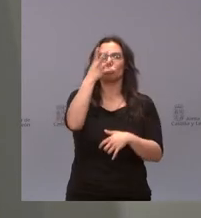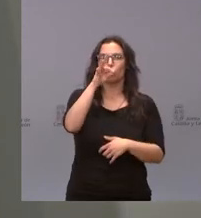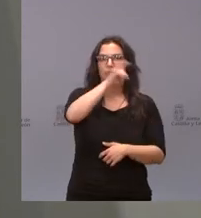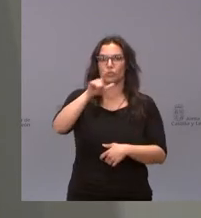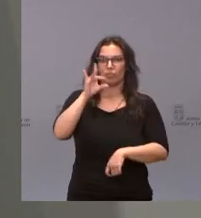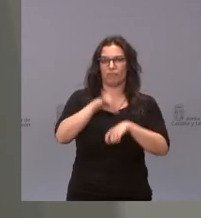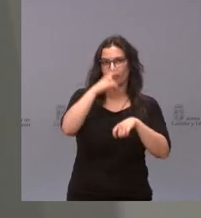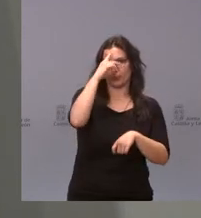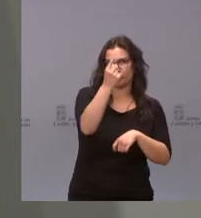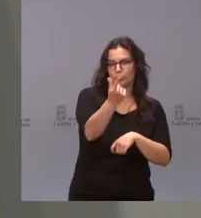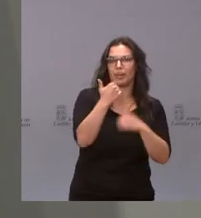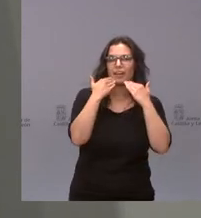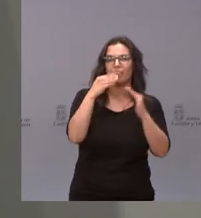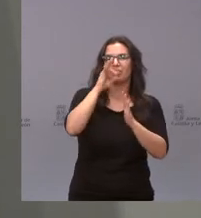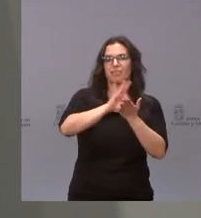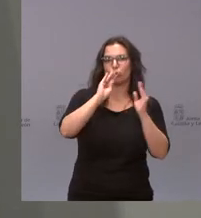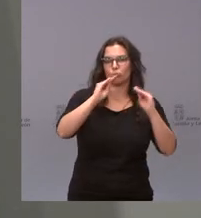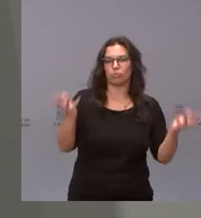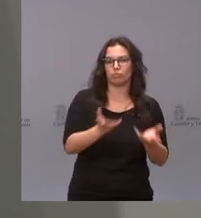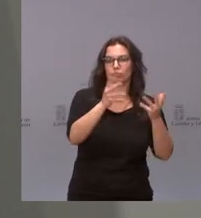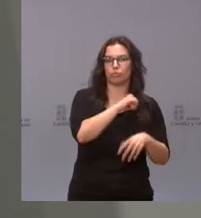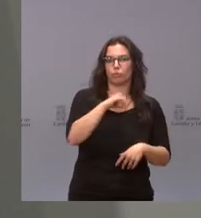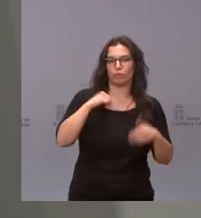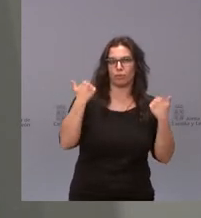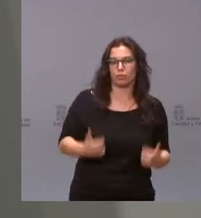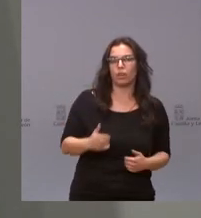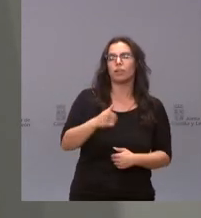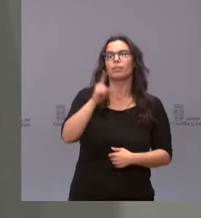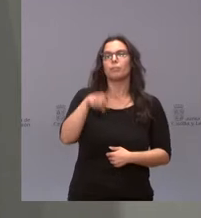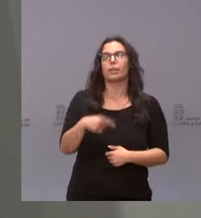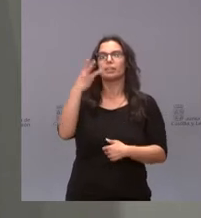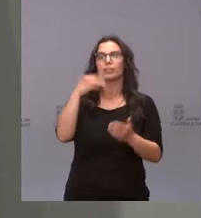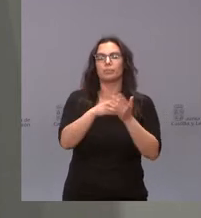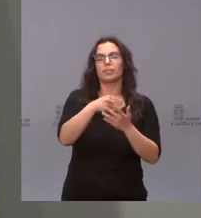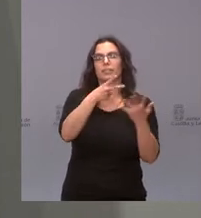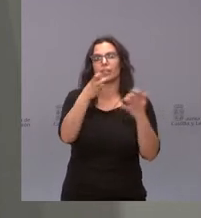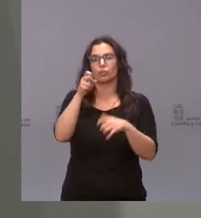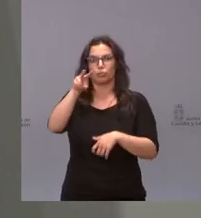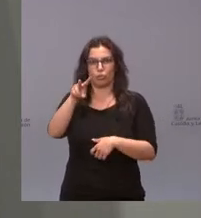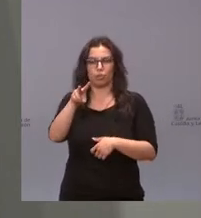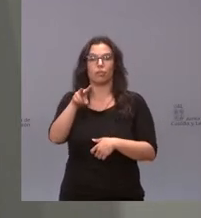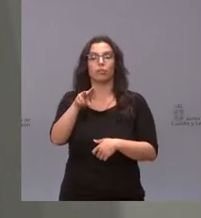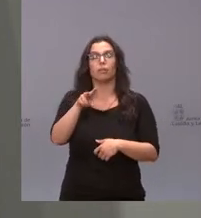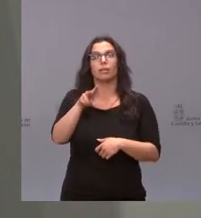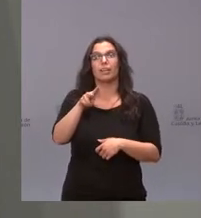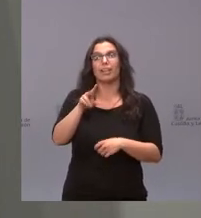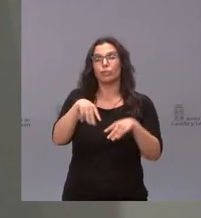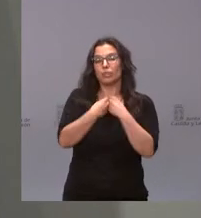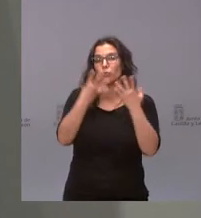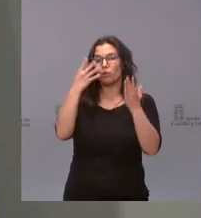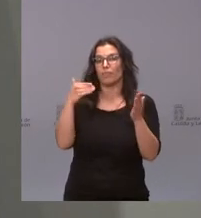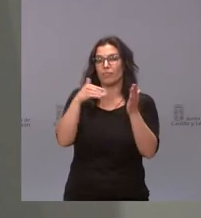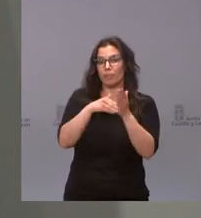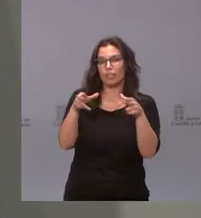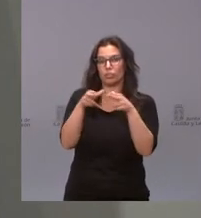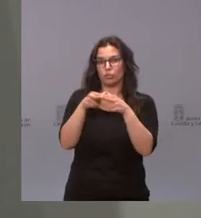los servicios de promoción de autonomía personal. A otros 3.712 por medio de las asociaciones cuentan con más de casi 10.000